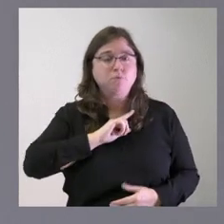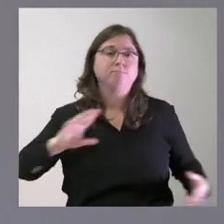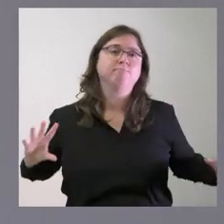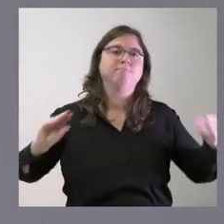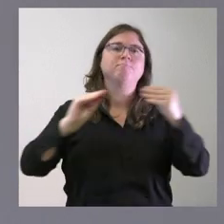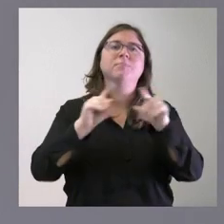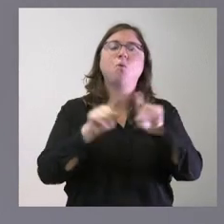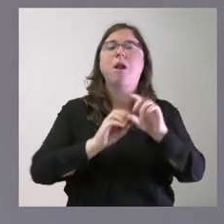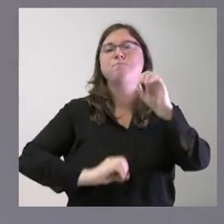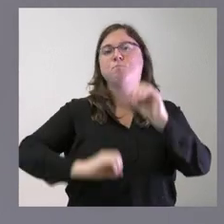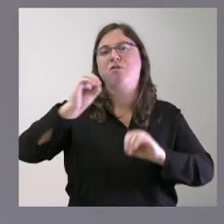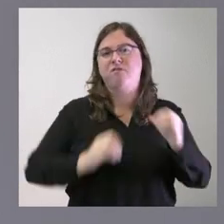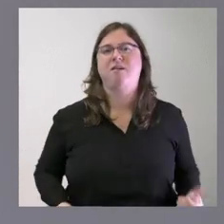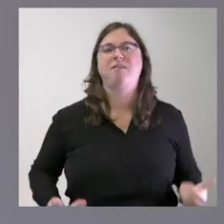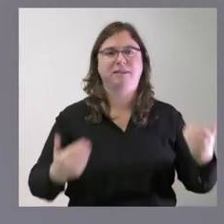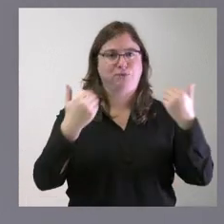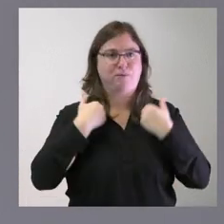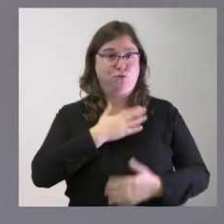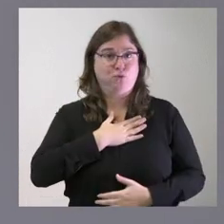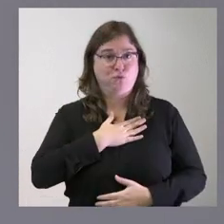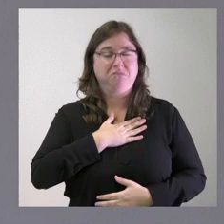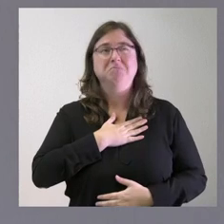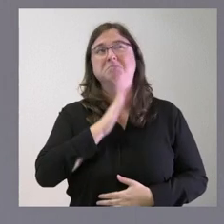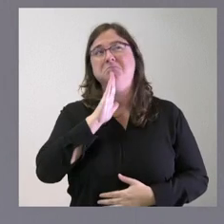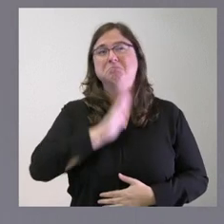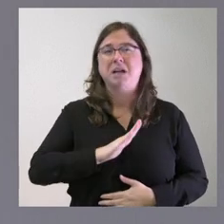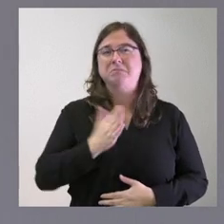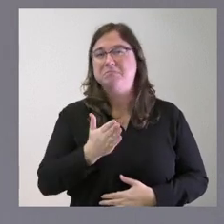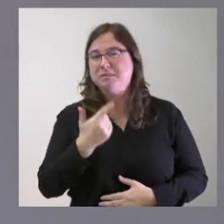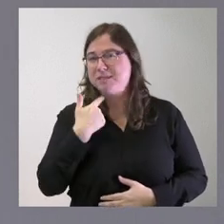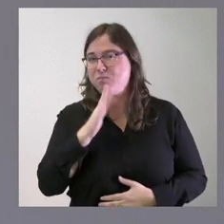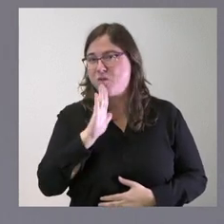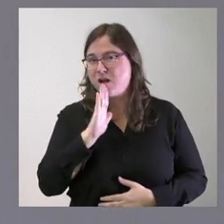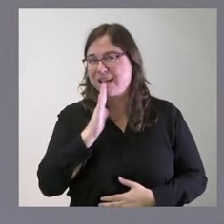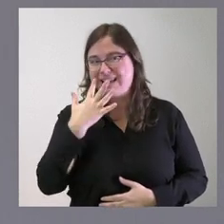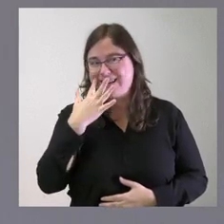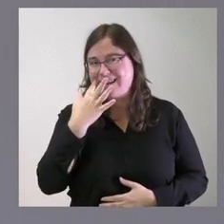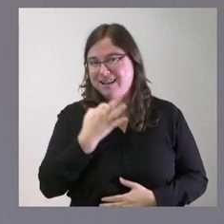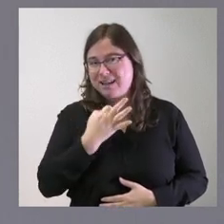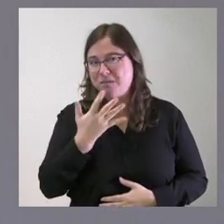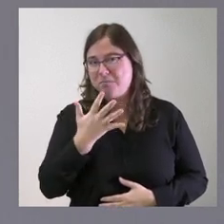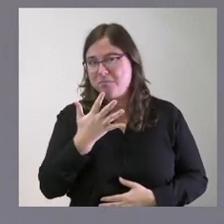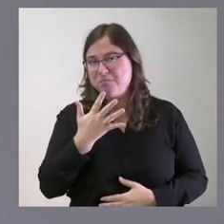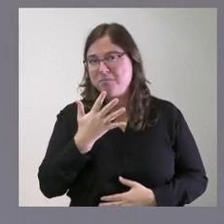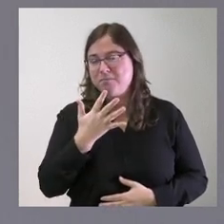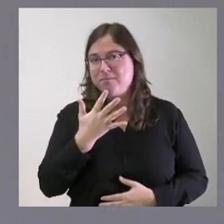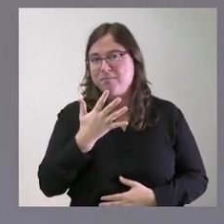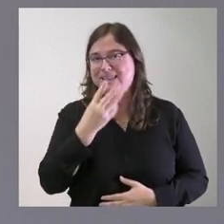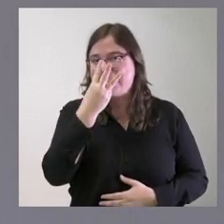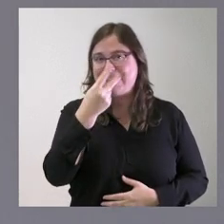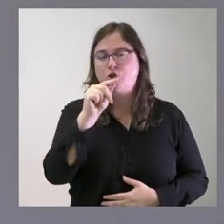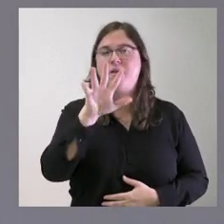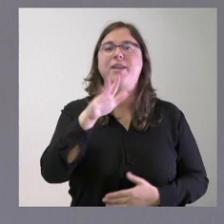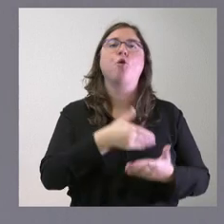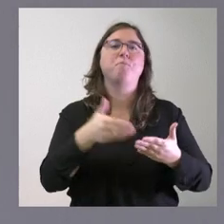el porcentaje que asumimos anteriormente que rondaba este importe que les digo creo que es como del orden de los 3,5